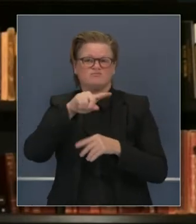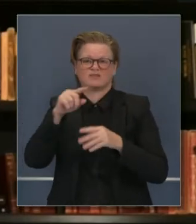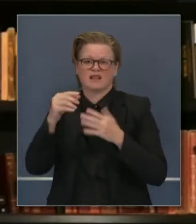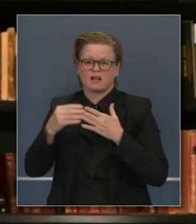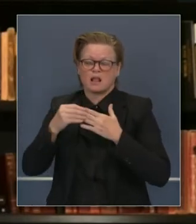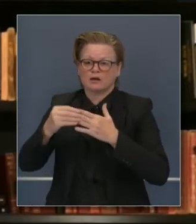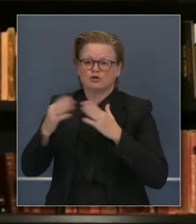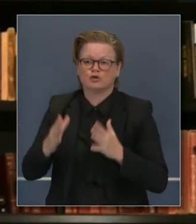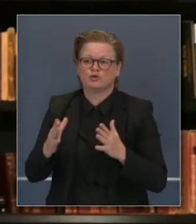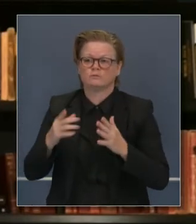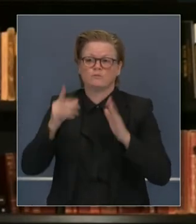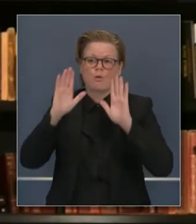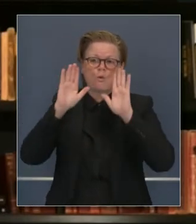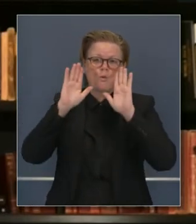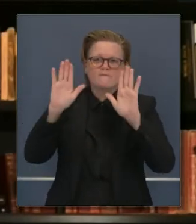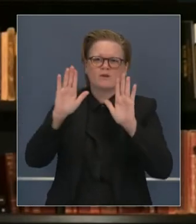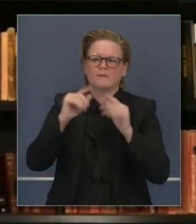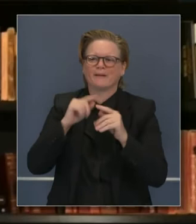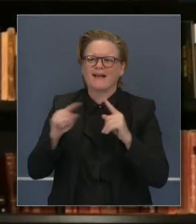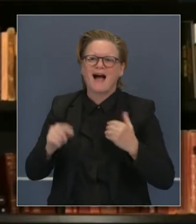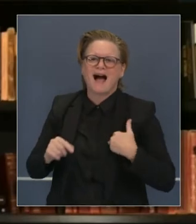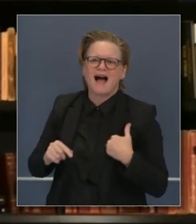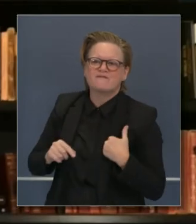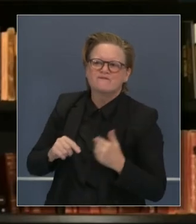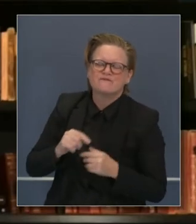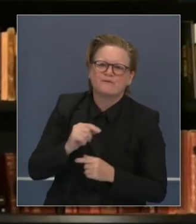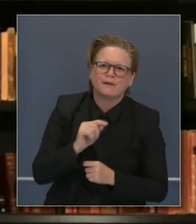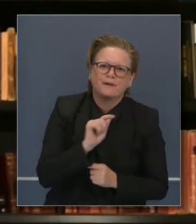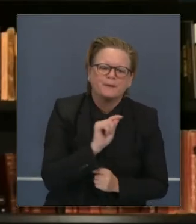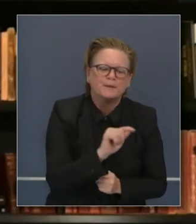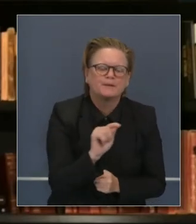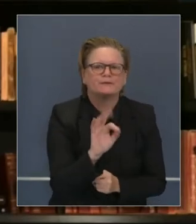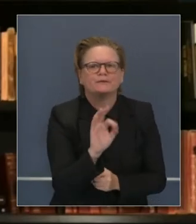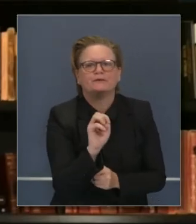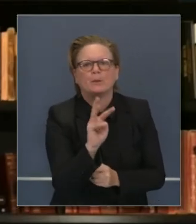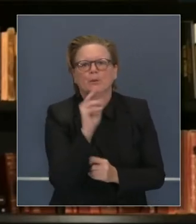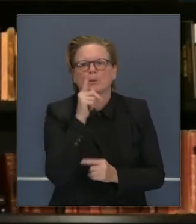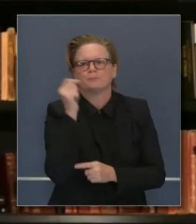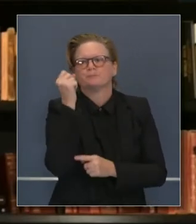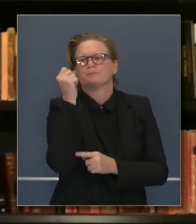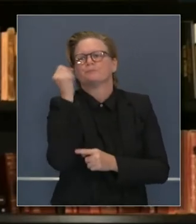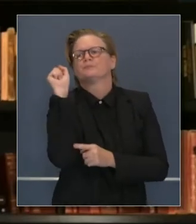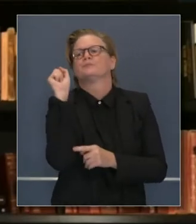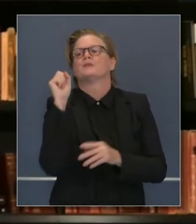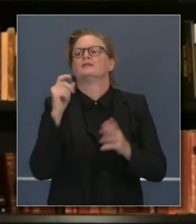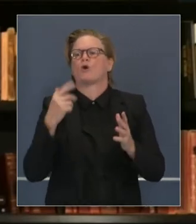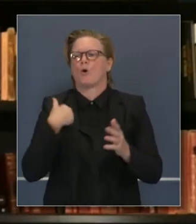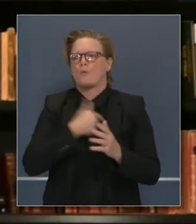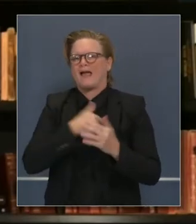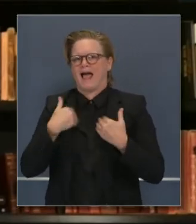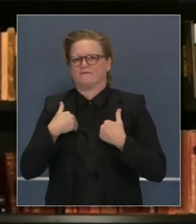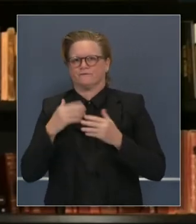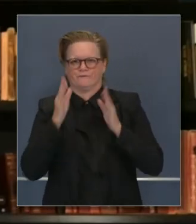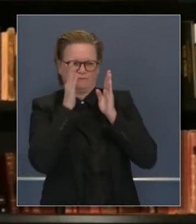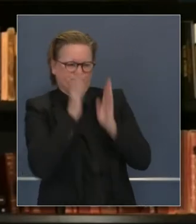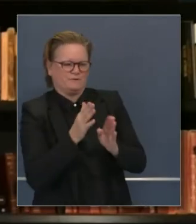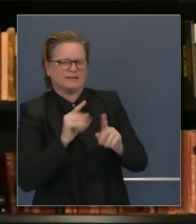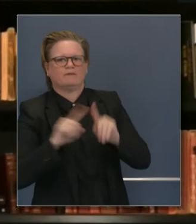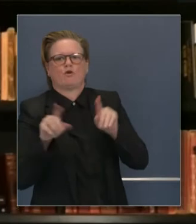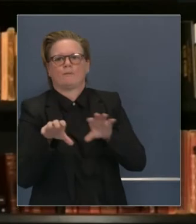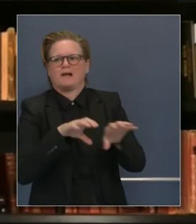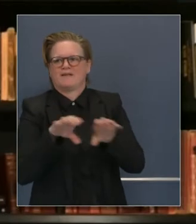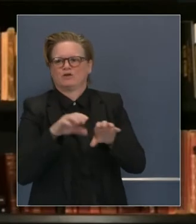liderazgo excelente, haciendo cosas geniales. Y estamos instando a la gente que siga con este comportamiento